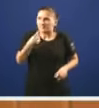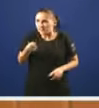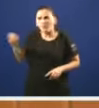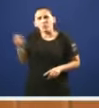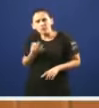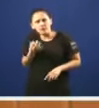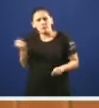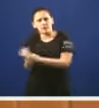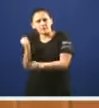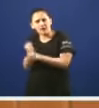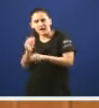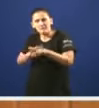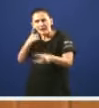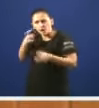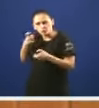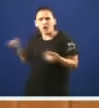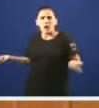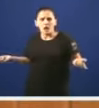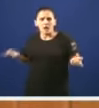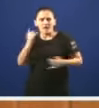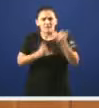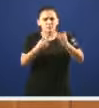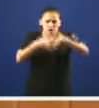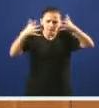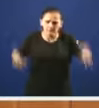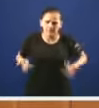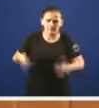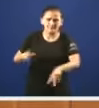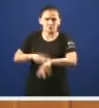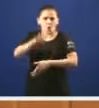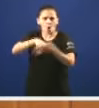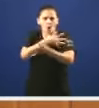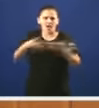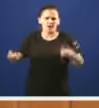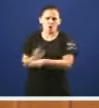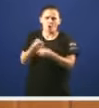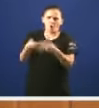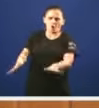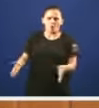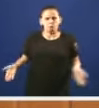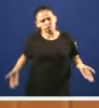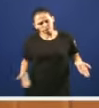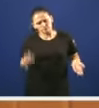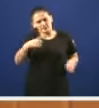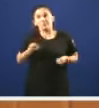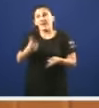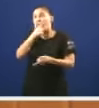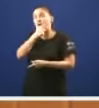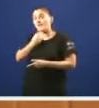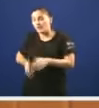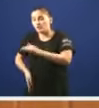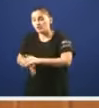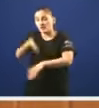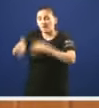traballar precisamente para o contrario e vostedes están ampliando o horario de apertura das casas de apostas facilitando que siga